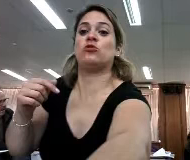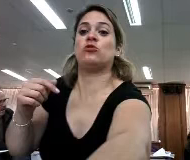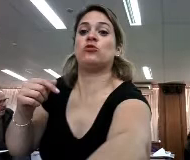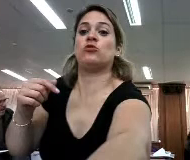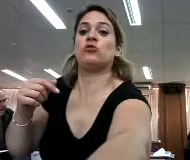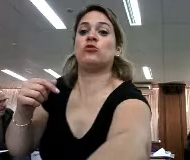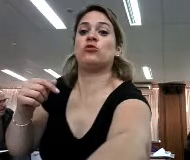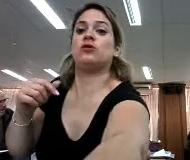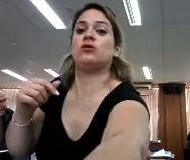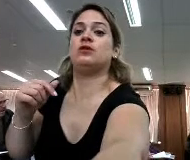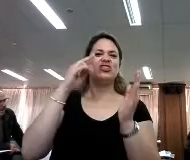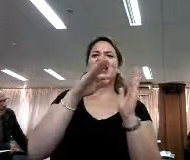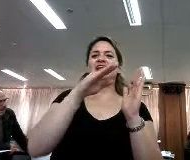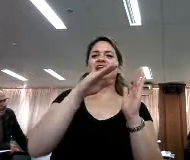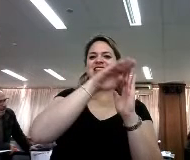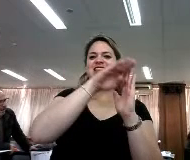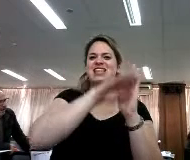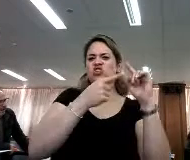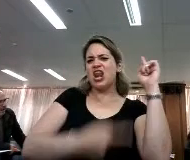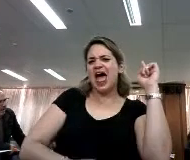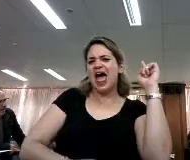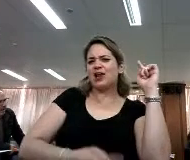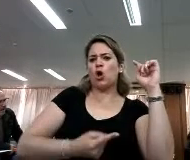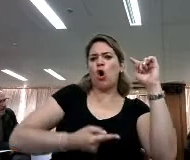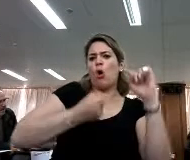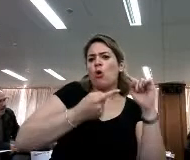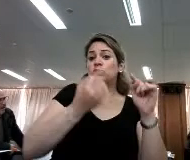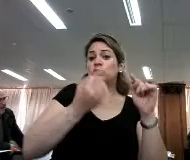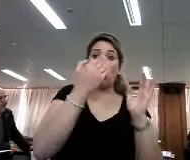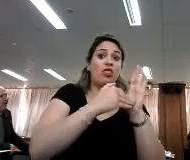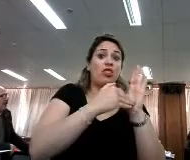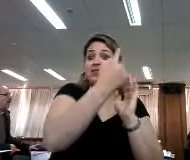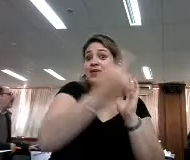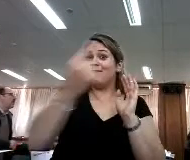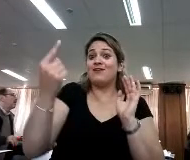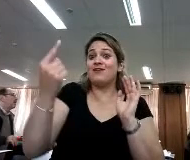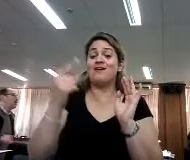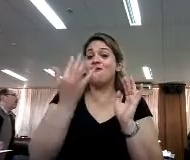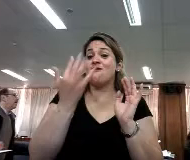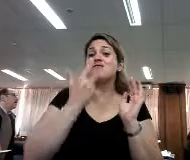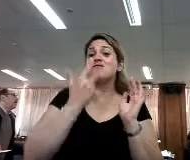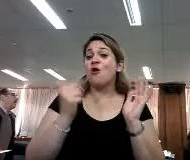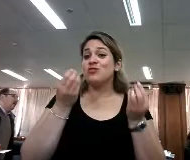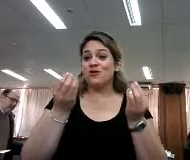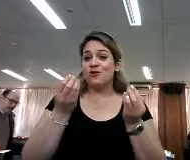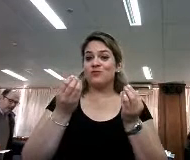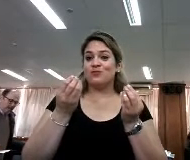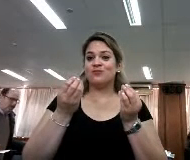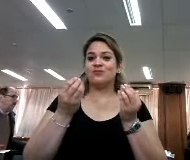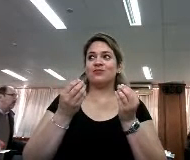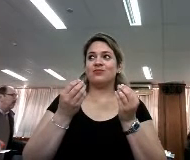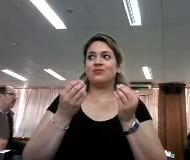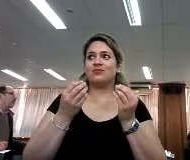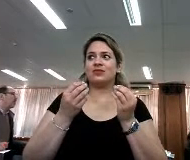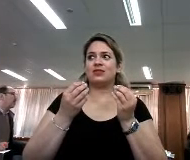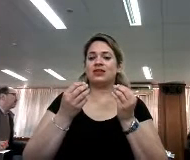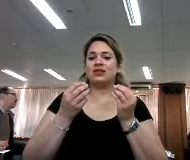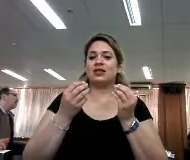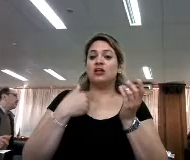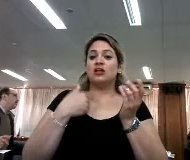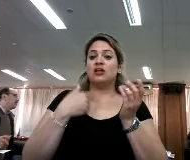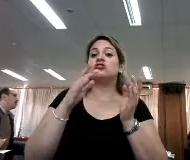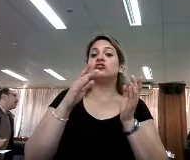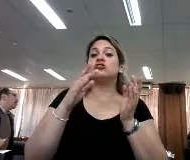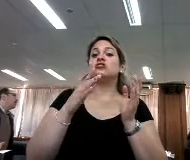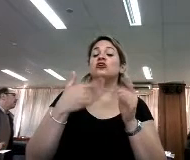cortos, de textos largos, la diversidad, lo que está apuntando el libro digital no es que esté mermando la lectura, está ampliando las